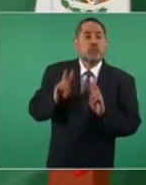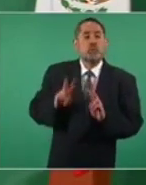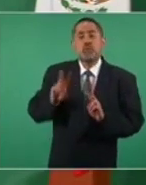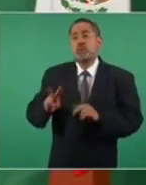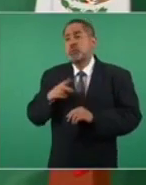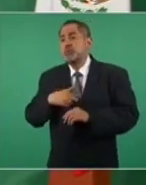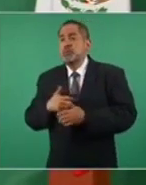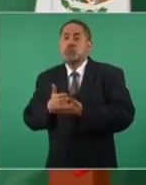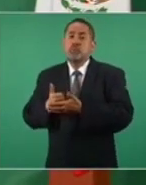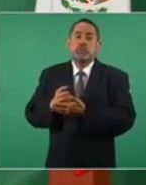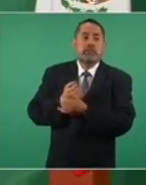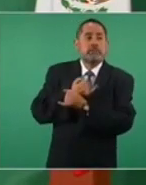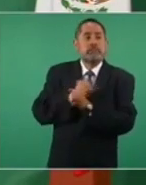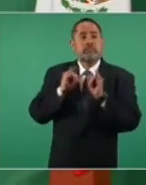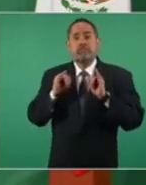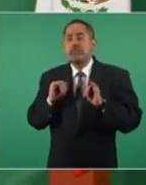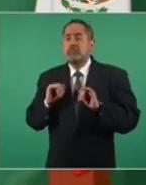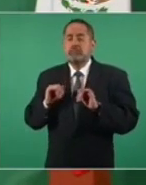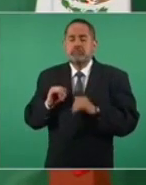que no le gusta